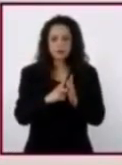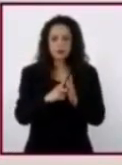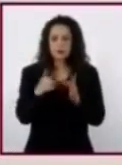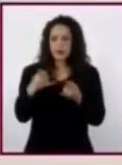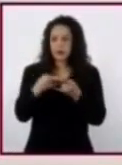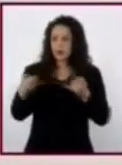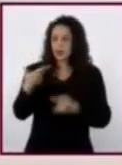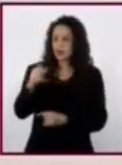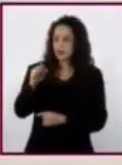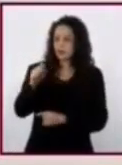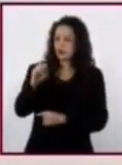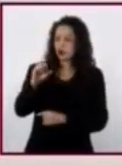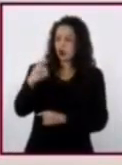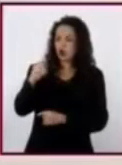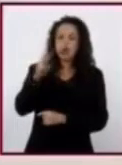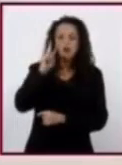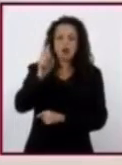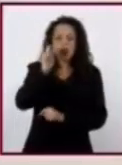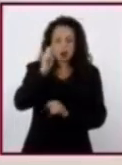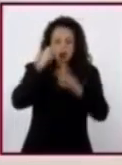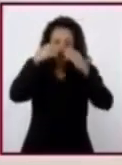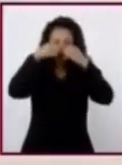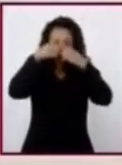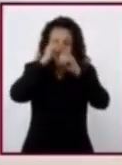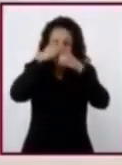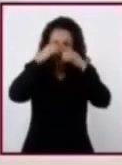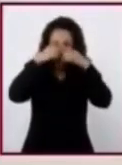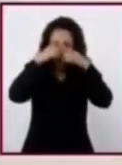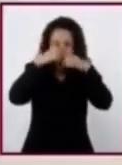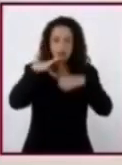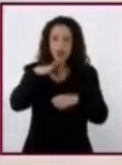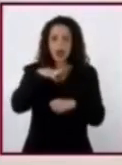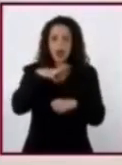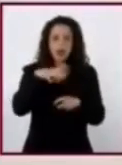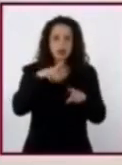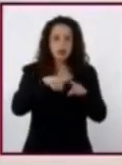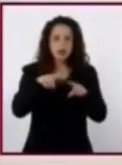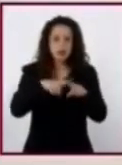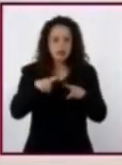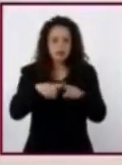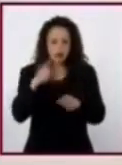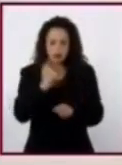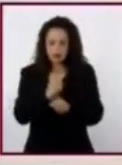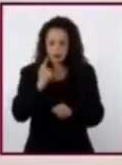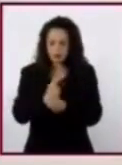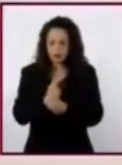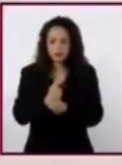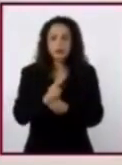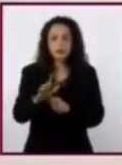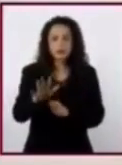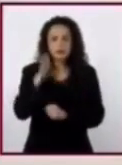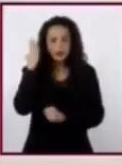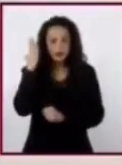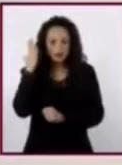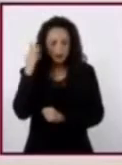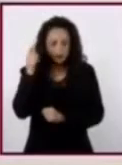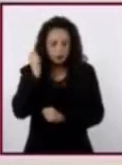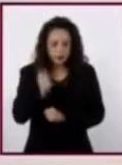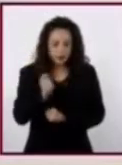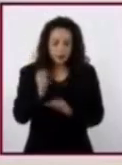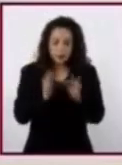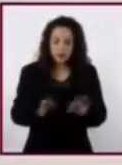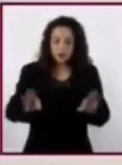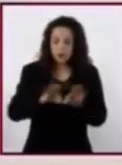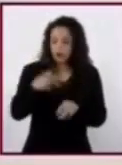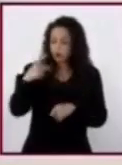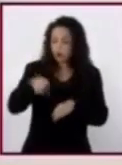por el ocular de su microscopio capta hechos aislados de una manera inmediata. Lo esencial de su